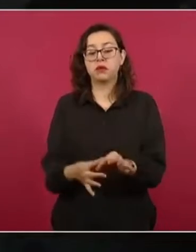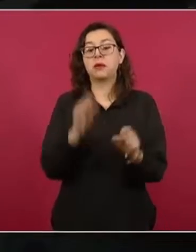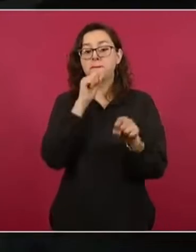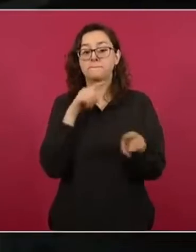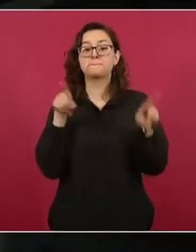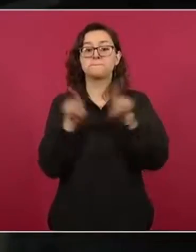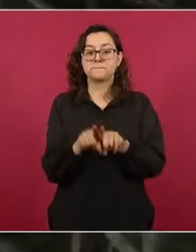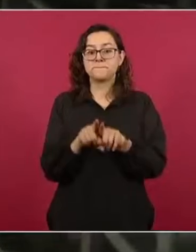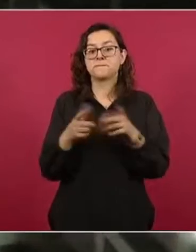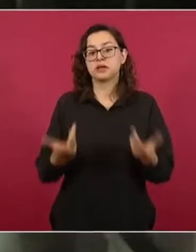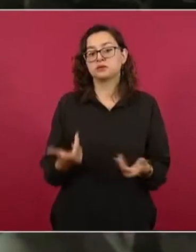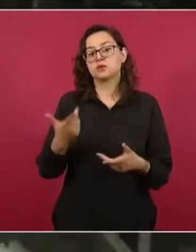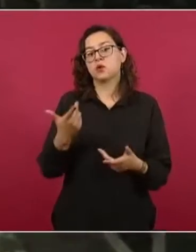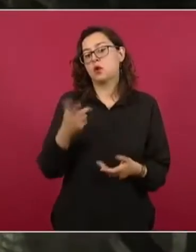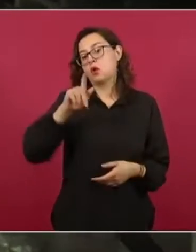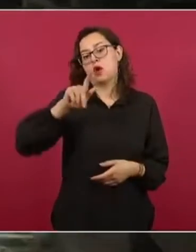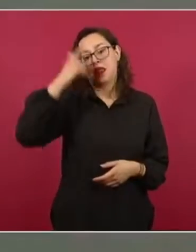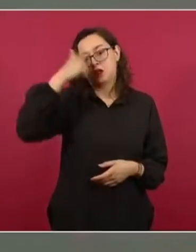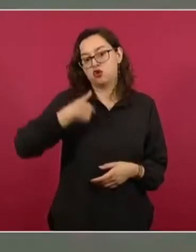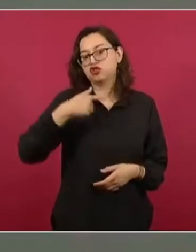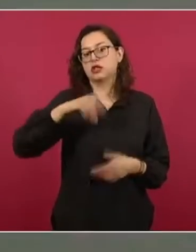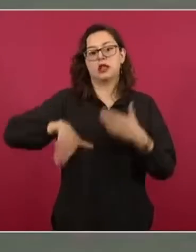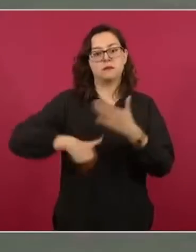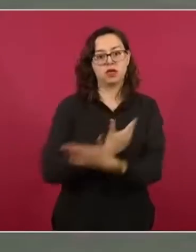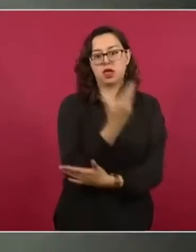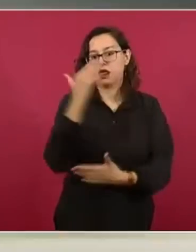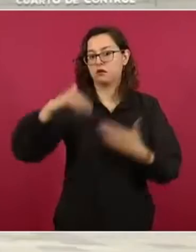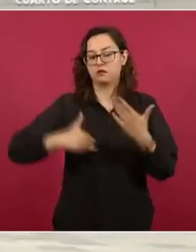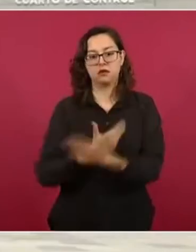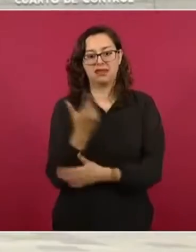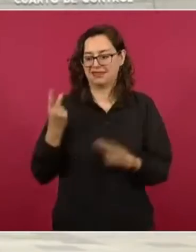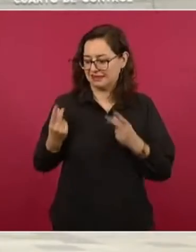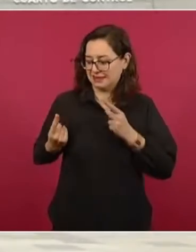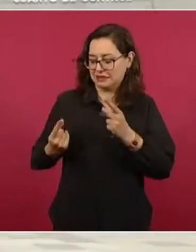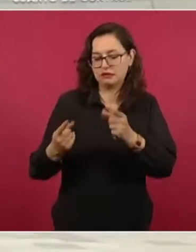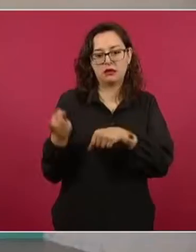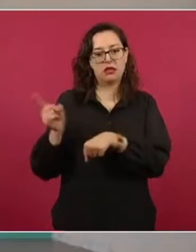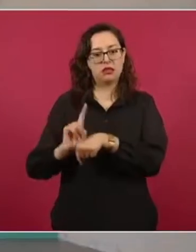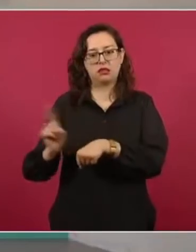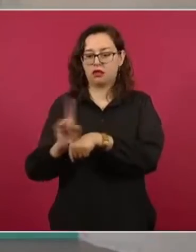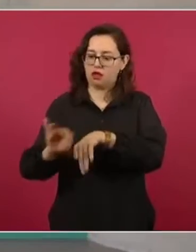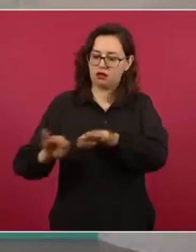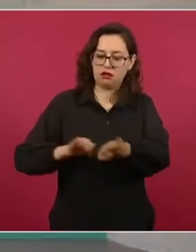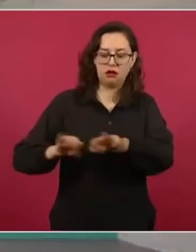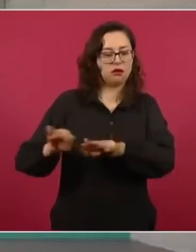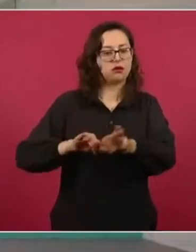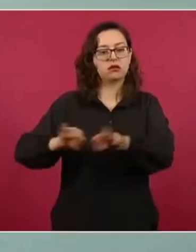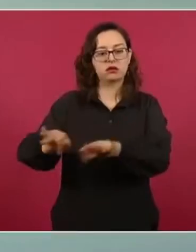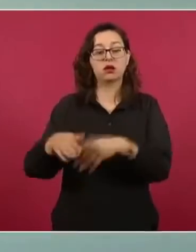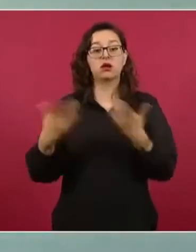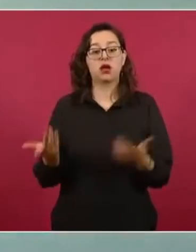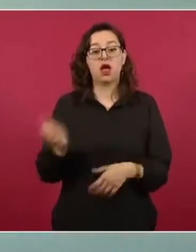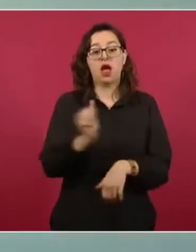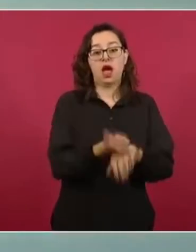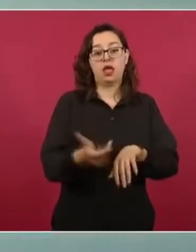se llevan a cabo en turnos durante las 24 horas dentro de la ejecución acelerada. En el área administrativa se trabaja en el detallado de